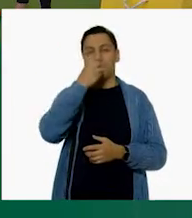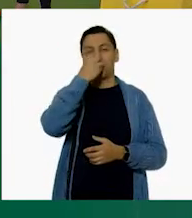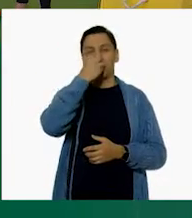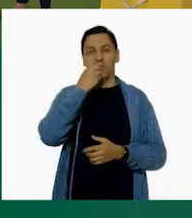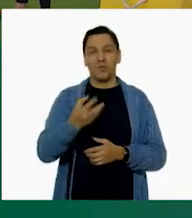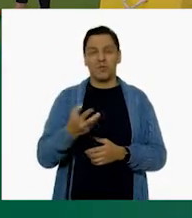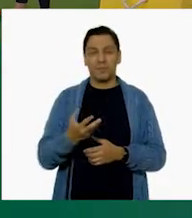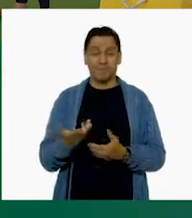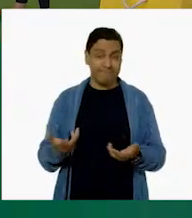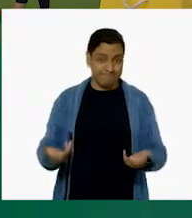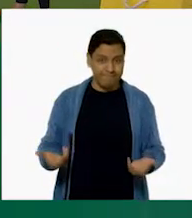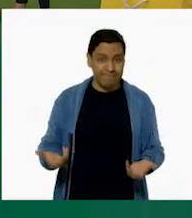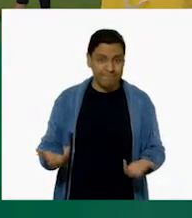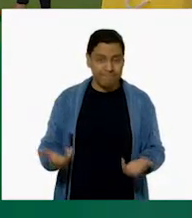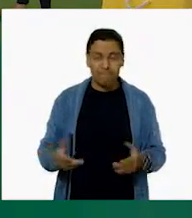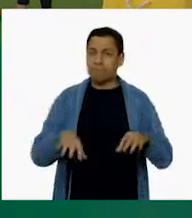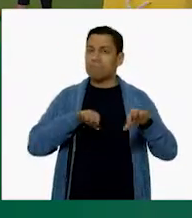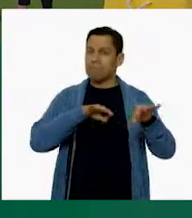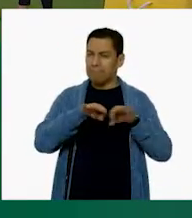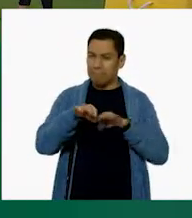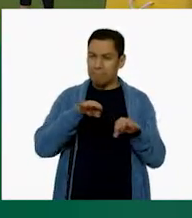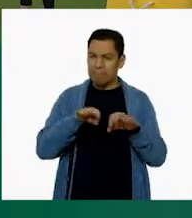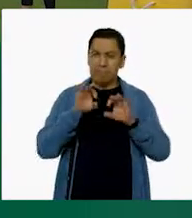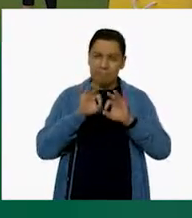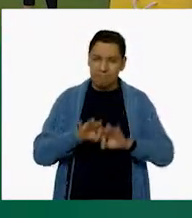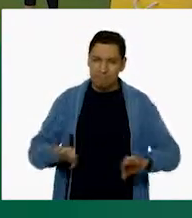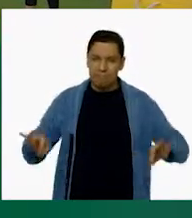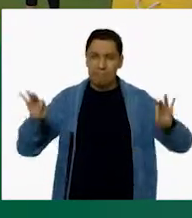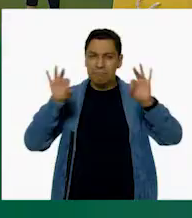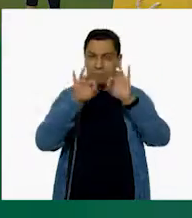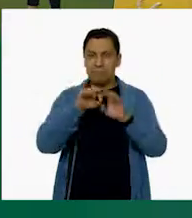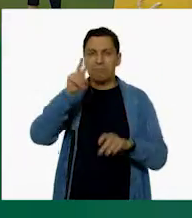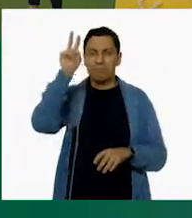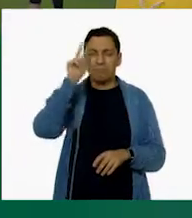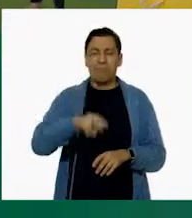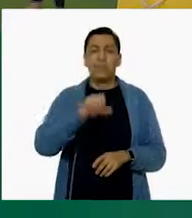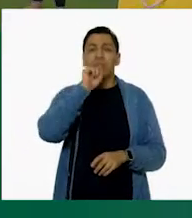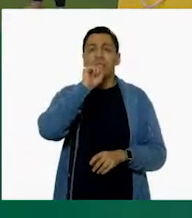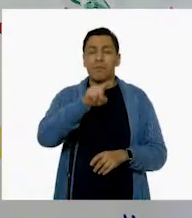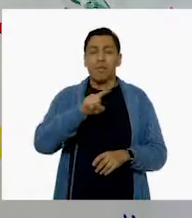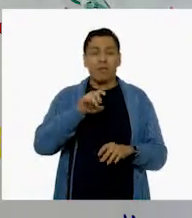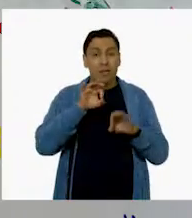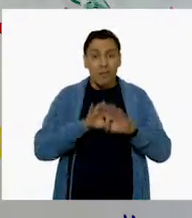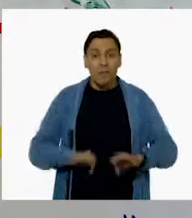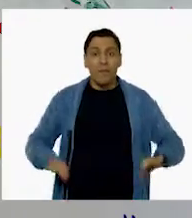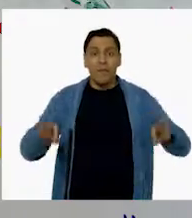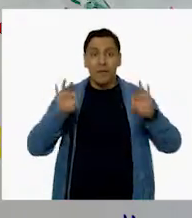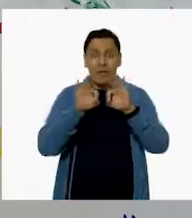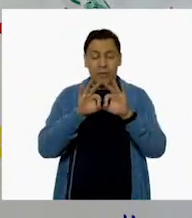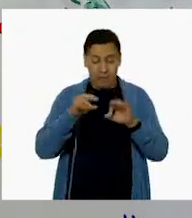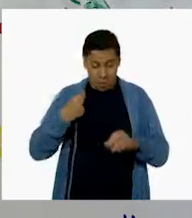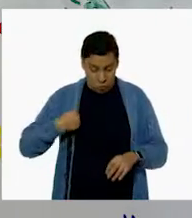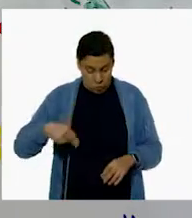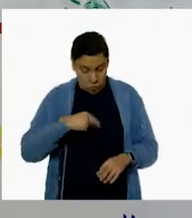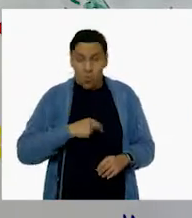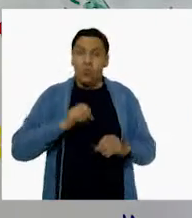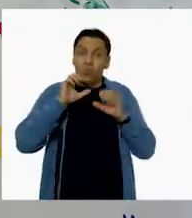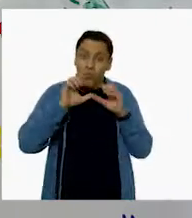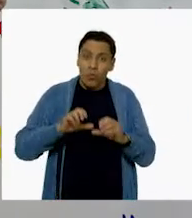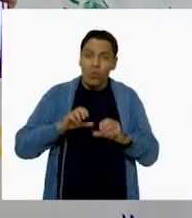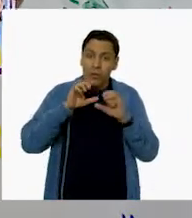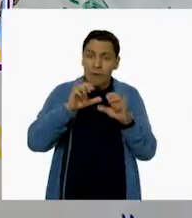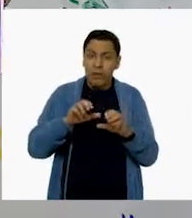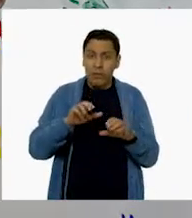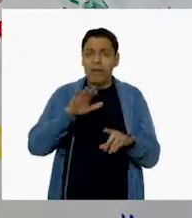¡Perfecto! Es un trabajo muy, muy importante el que hicimos y, sobre todo, también es importante que sepamos que nos debemos cuidar y que tenemos